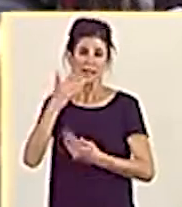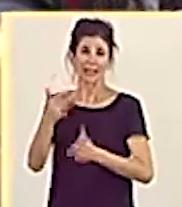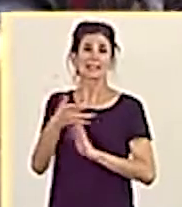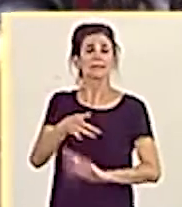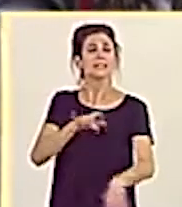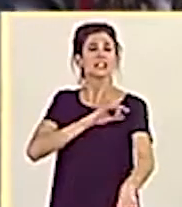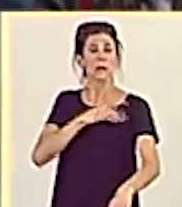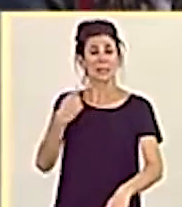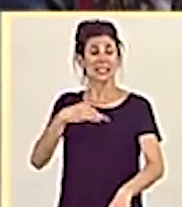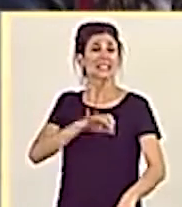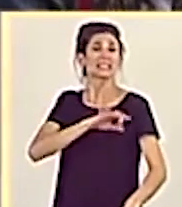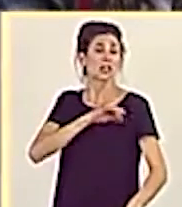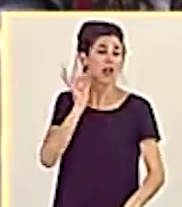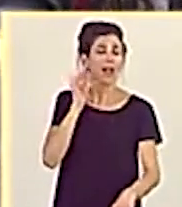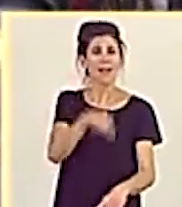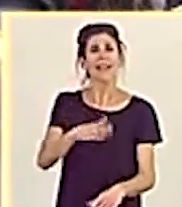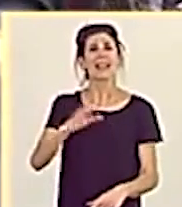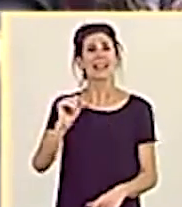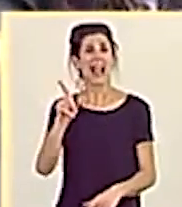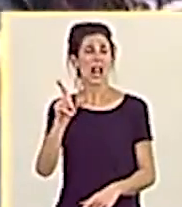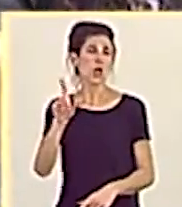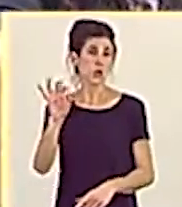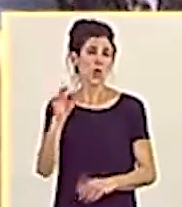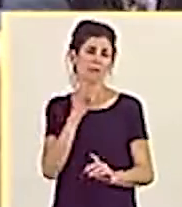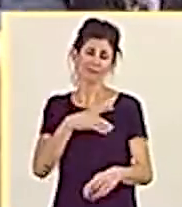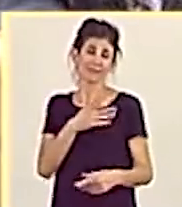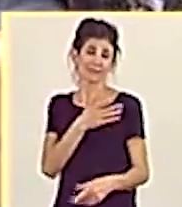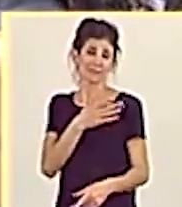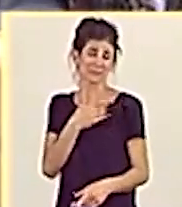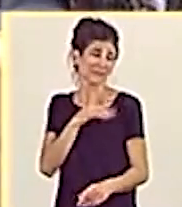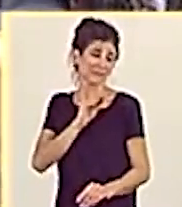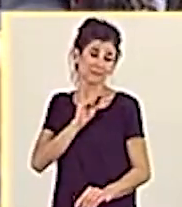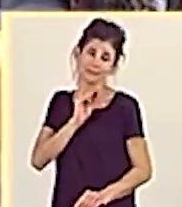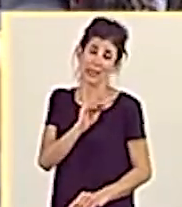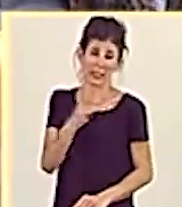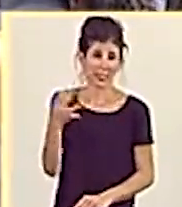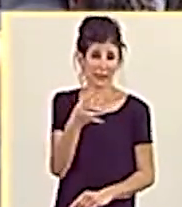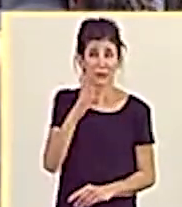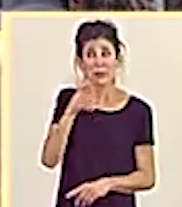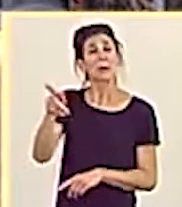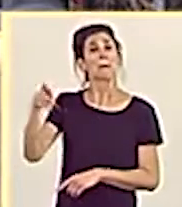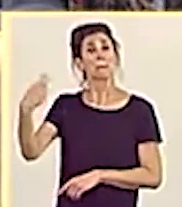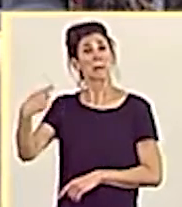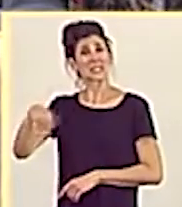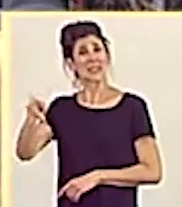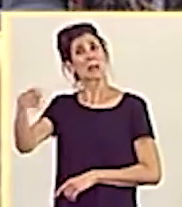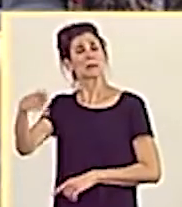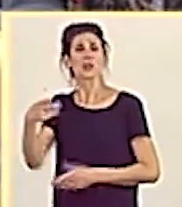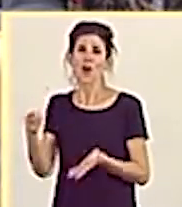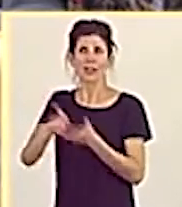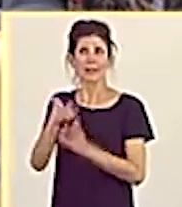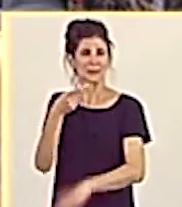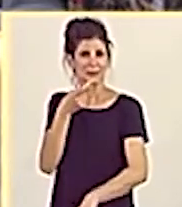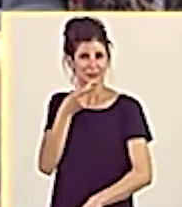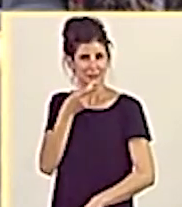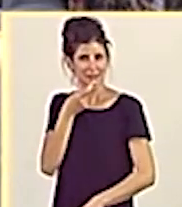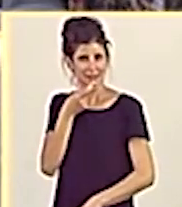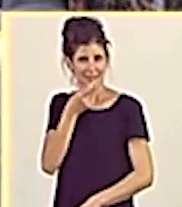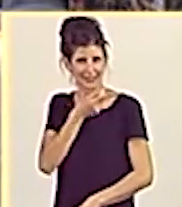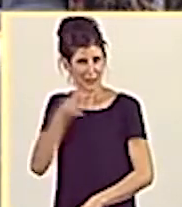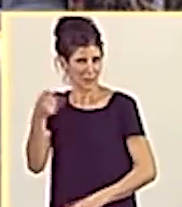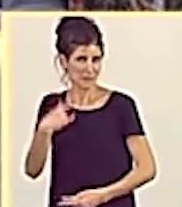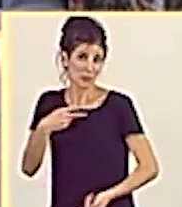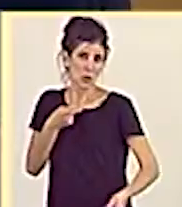Calvo, no nos queda más remedio que hacerle esta pregunta a usted. Hemos visto que el presidente ha vuelto a escaparse del control